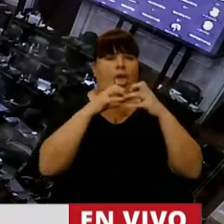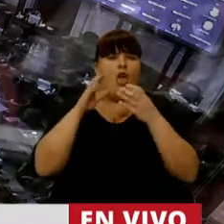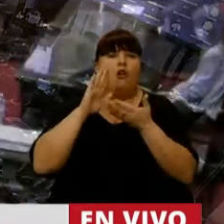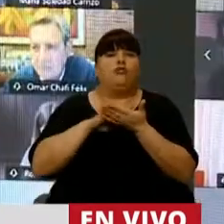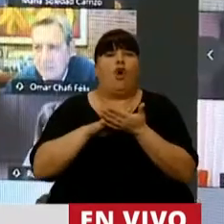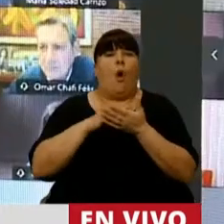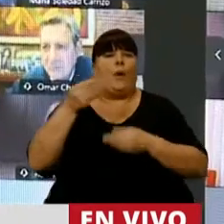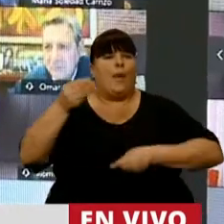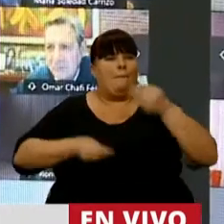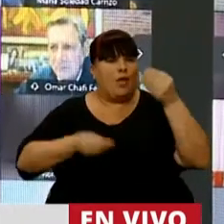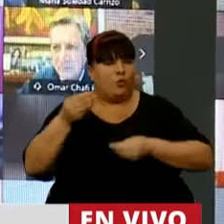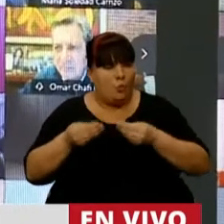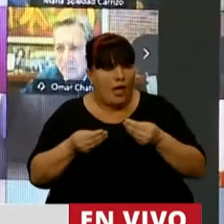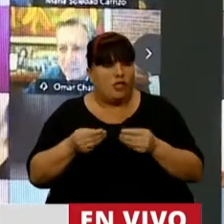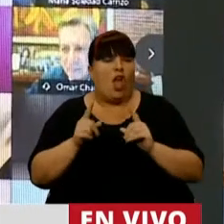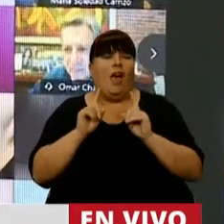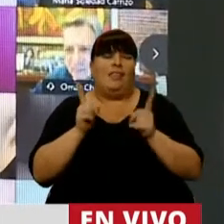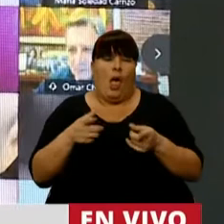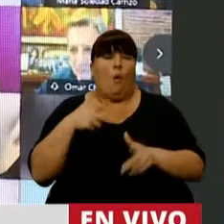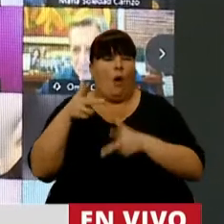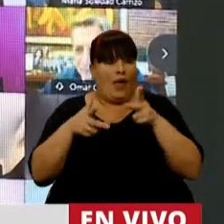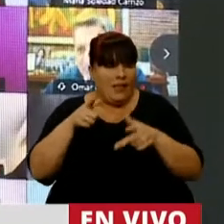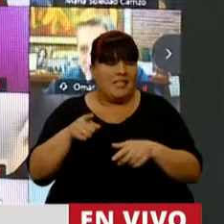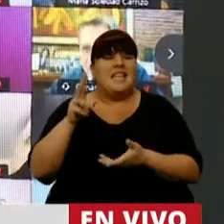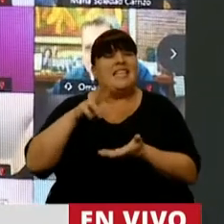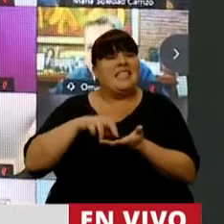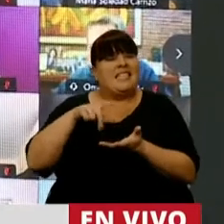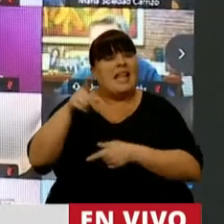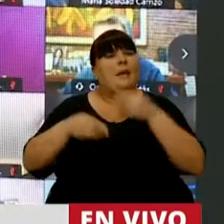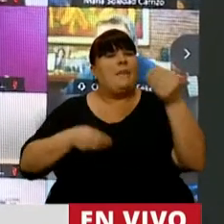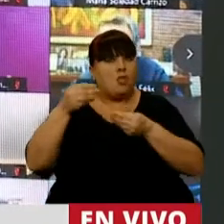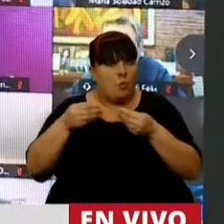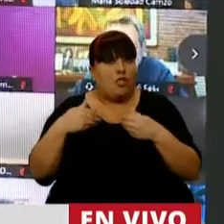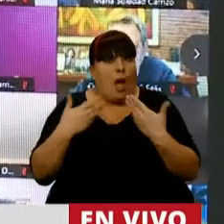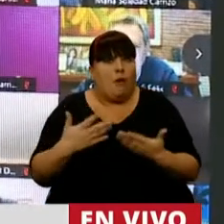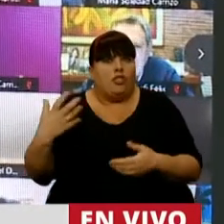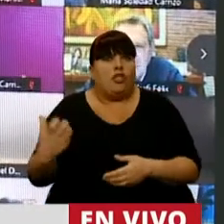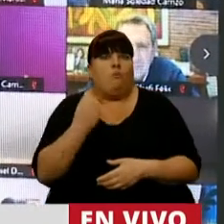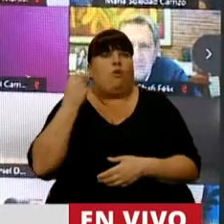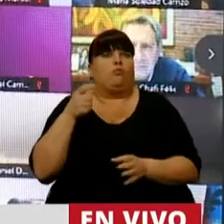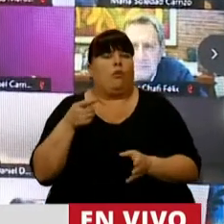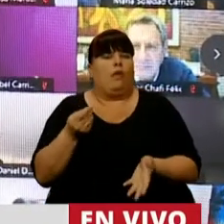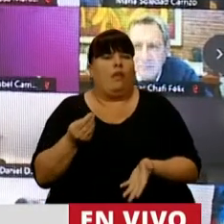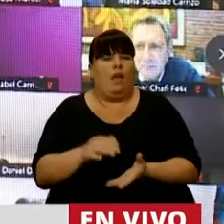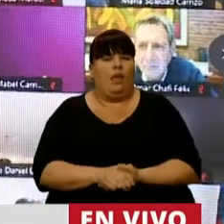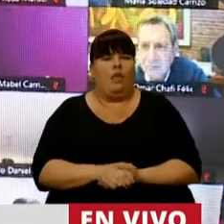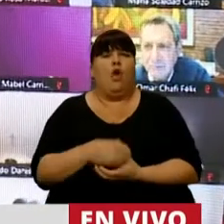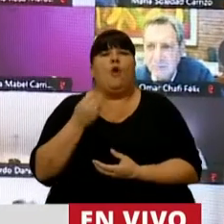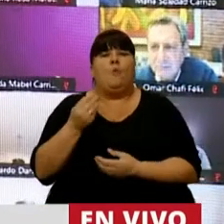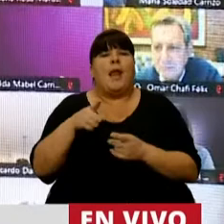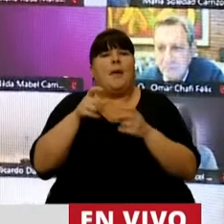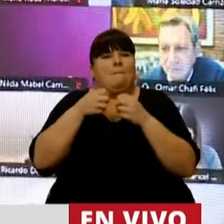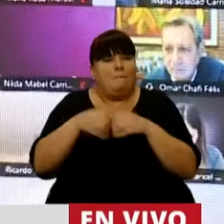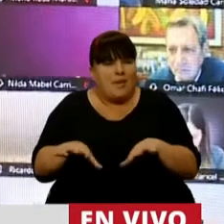presupuesto, tenemos que decir que para Salta este presupuesto es una gran oportunidad porque es el